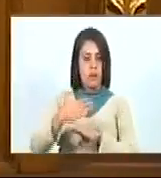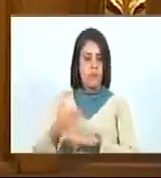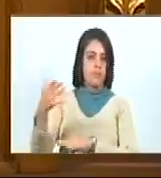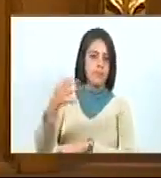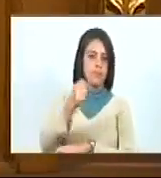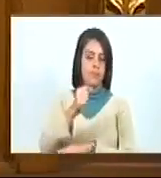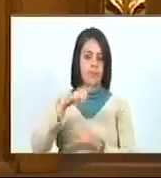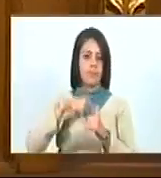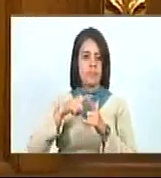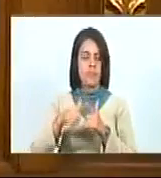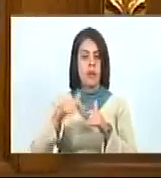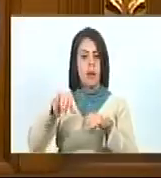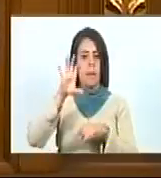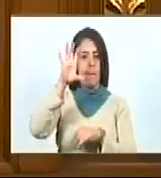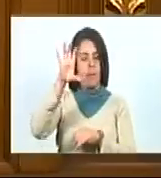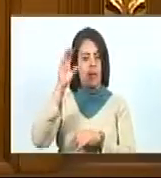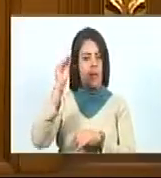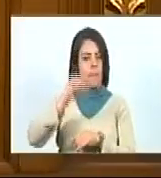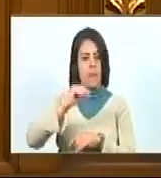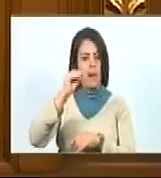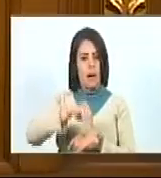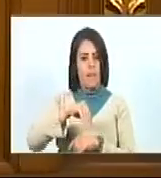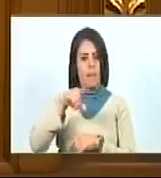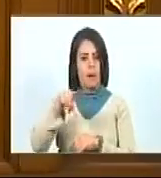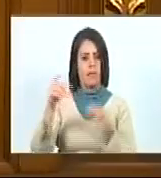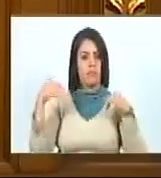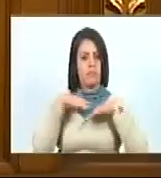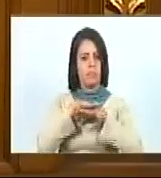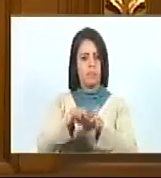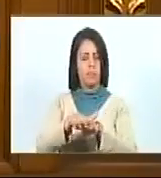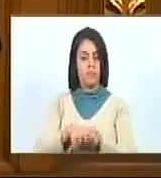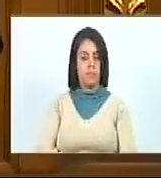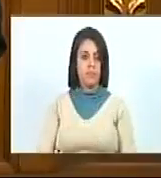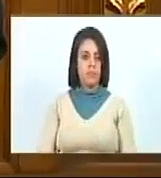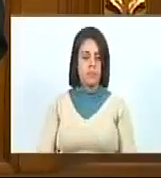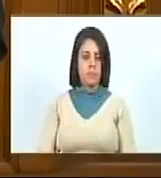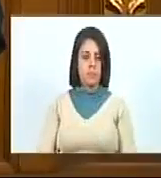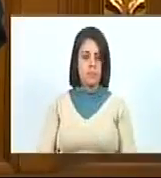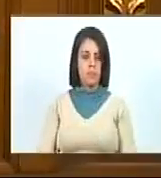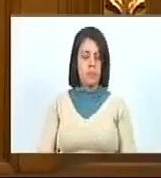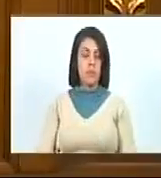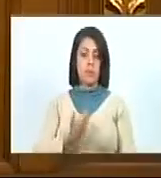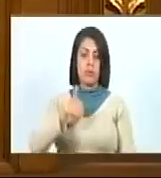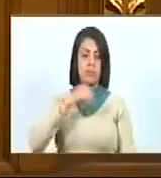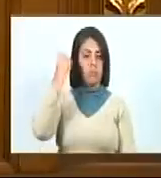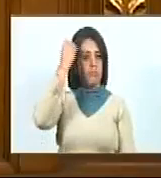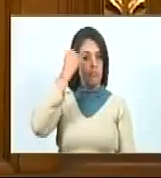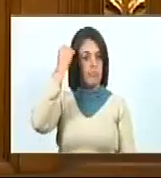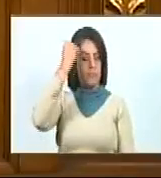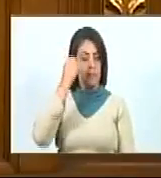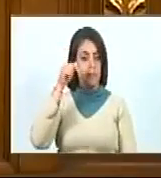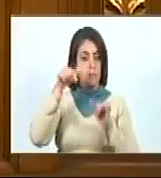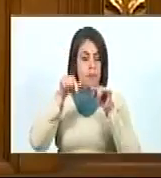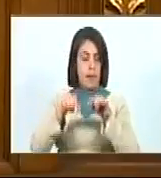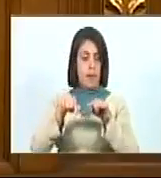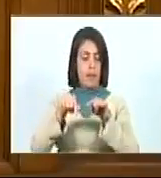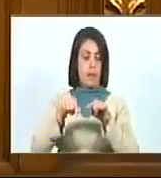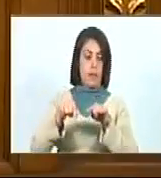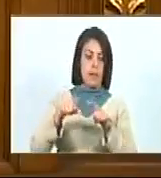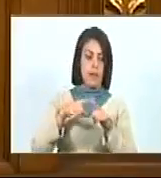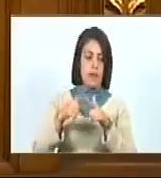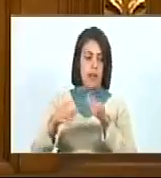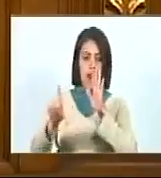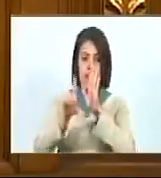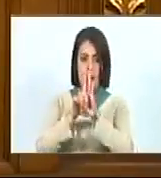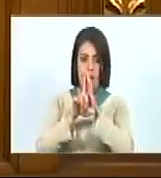lograr un país cada vez más inclusivo. A nuestro juicio, esta es una